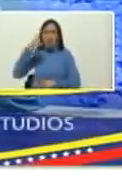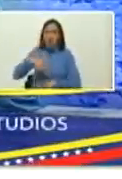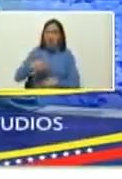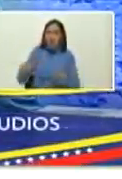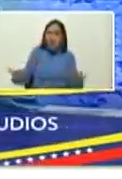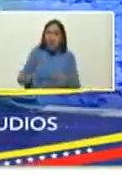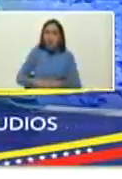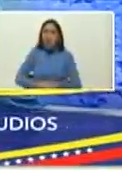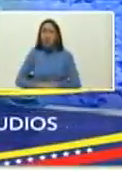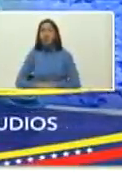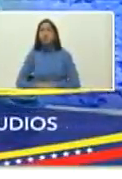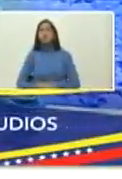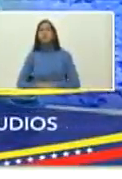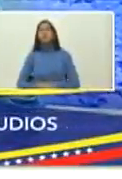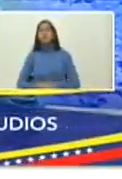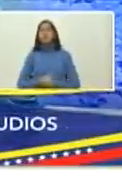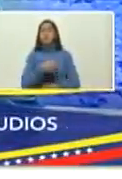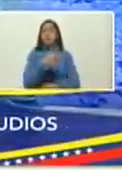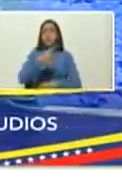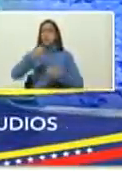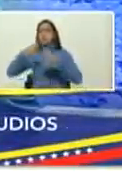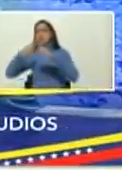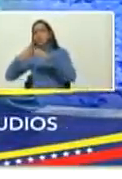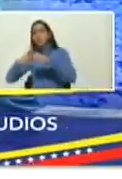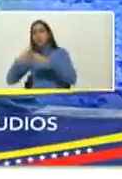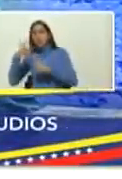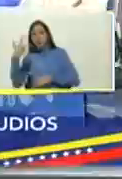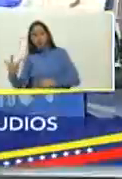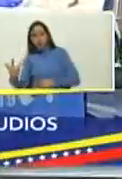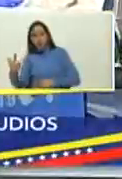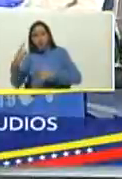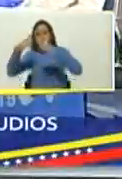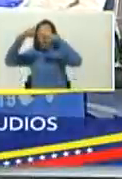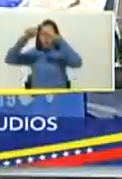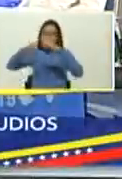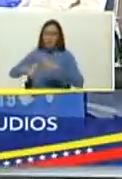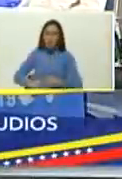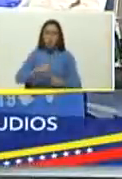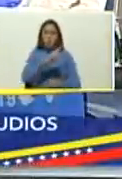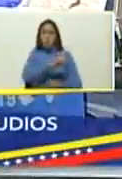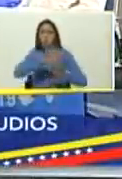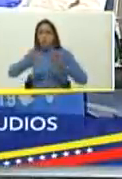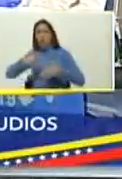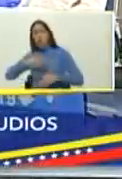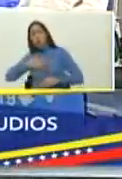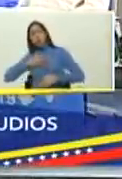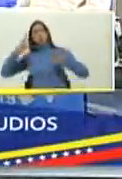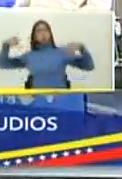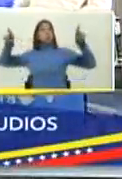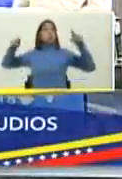3 más 3, 16 días para mi cumpleaños.